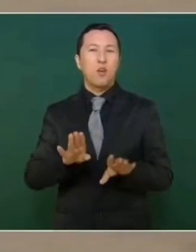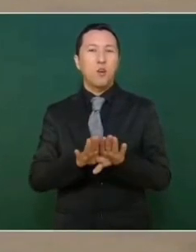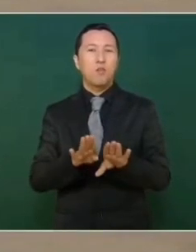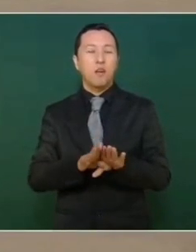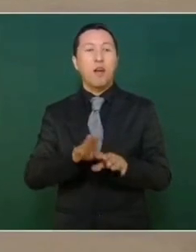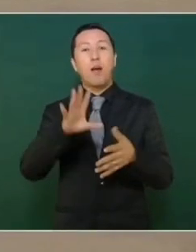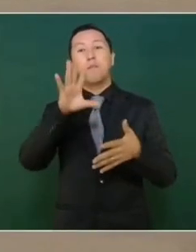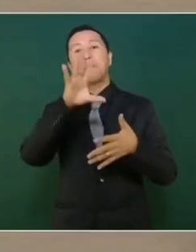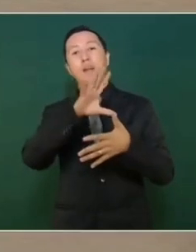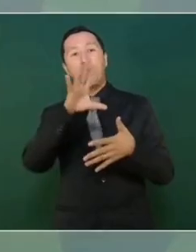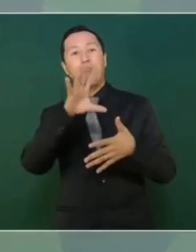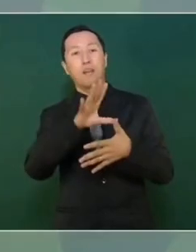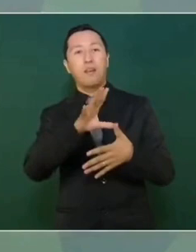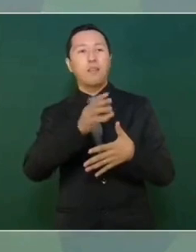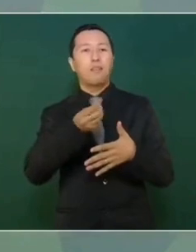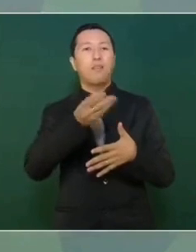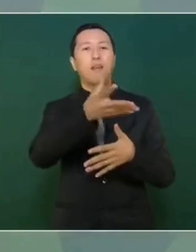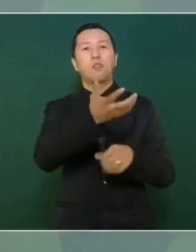americanos.